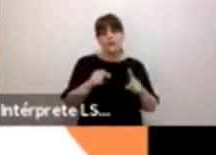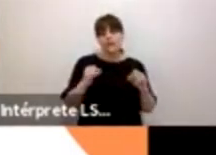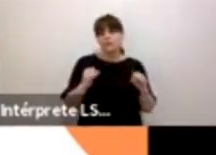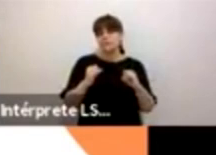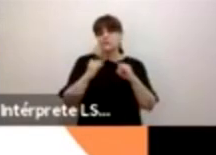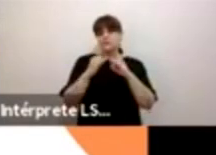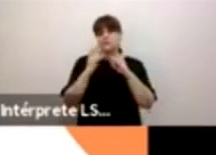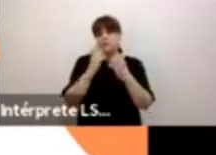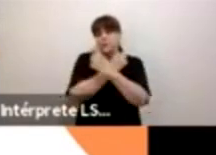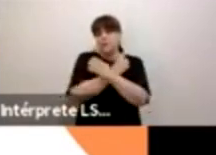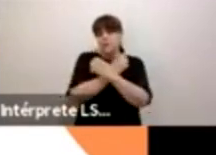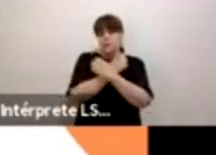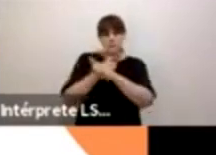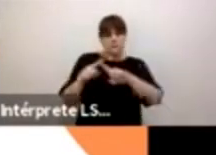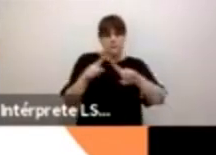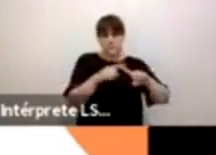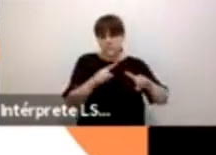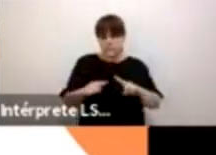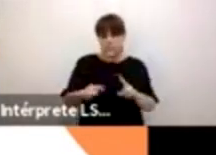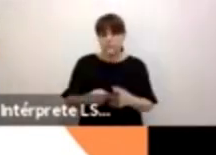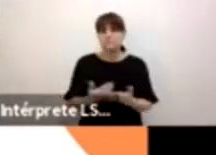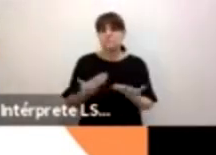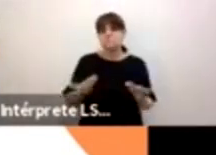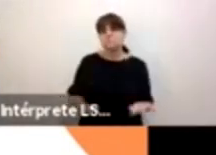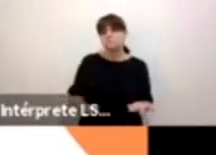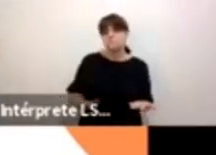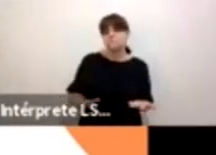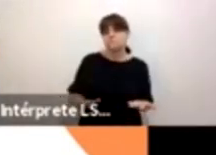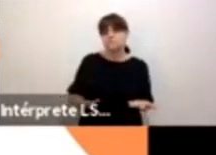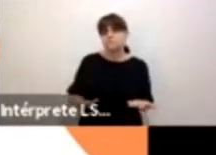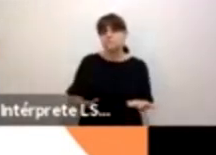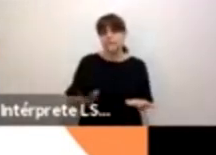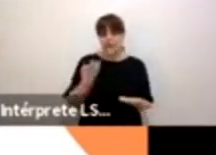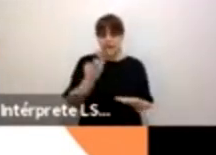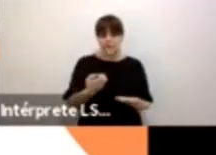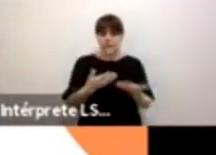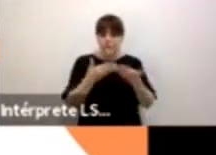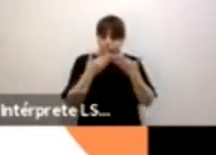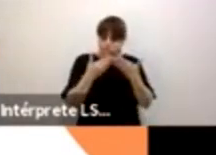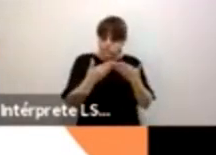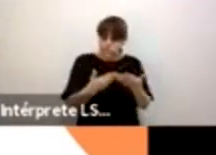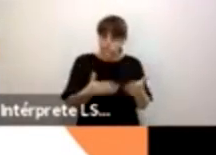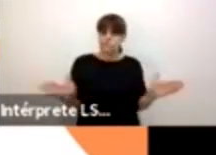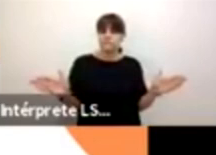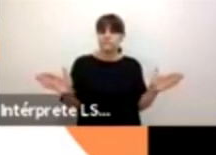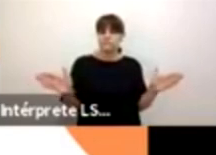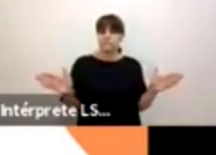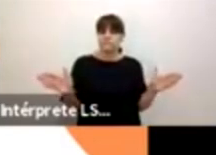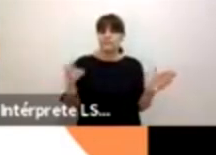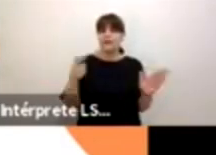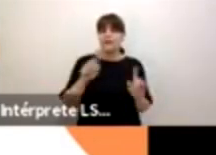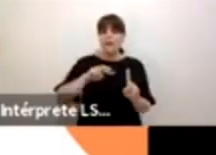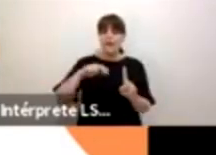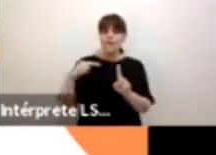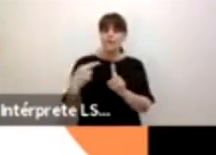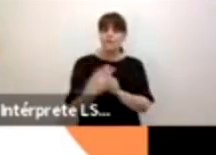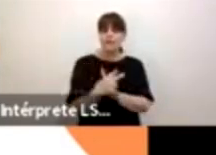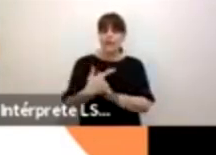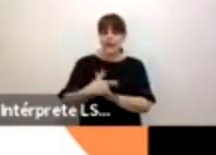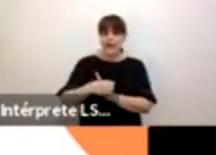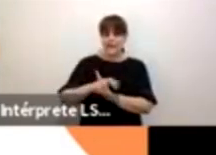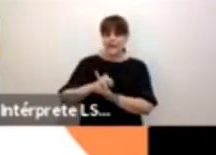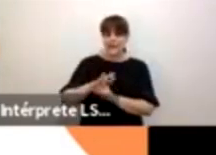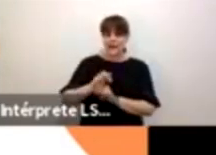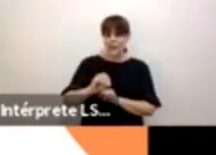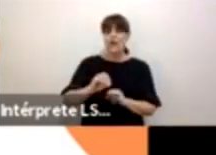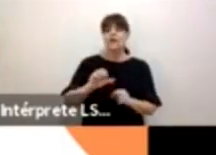privadas. Entonces, es todo un caminito a partir de la perspectiva de género con enfoque de masculinidades